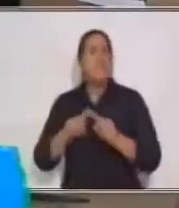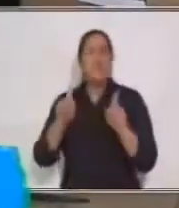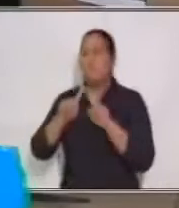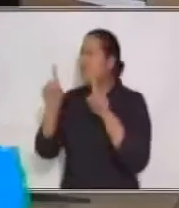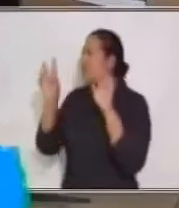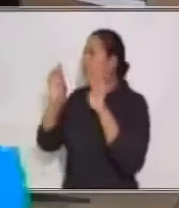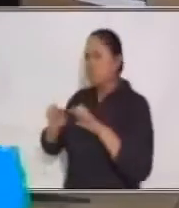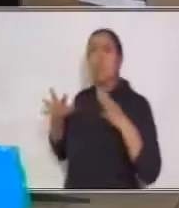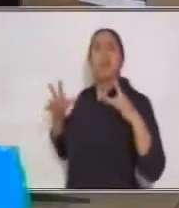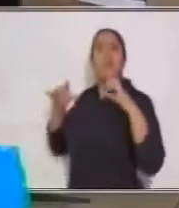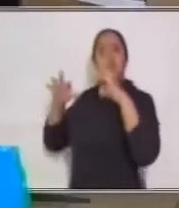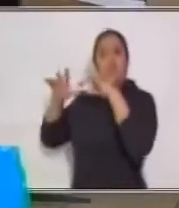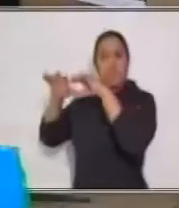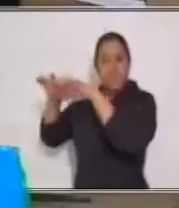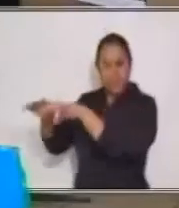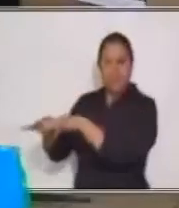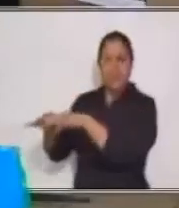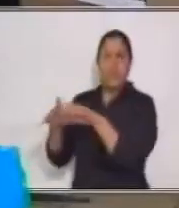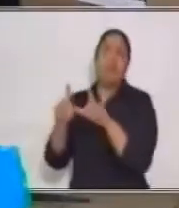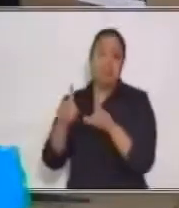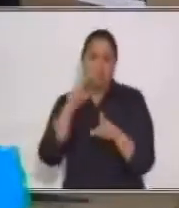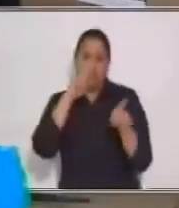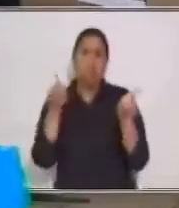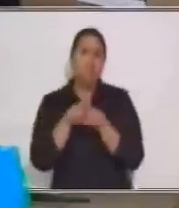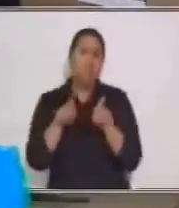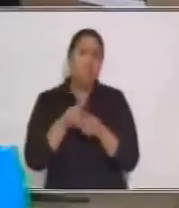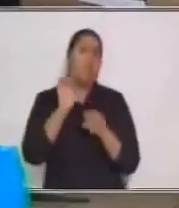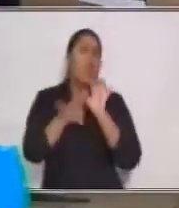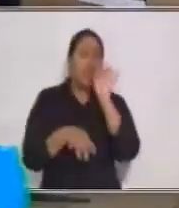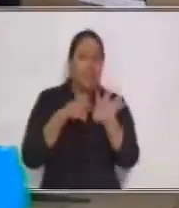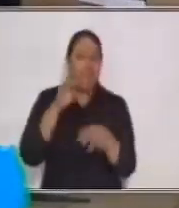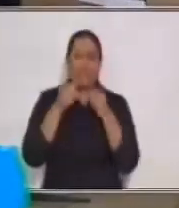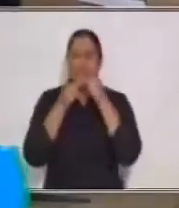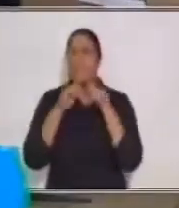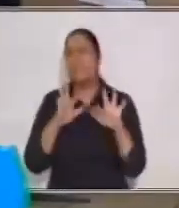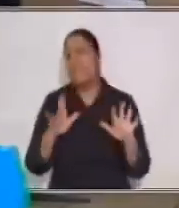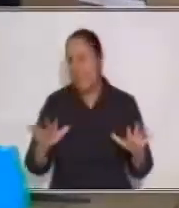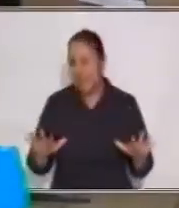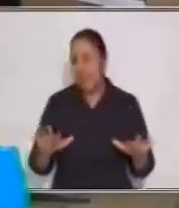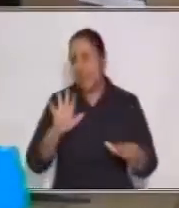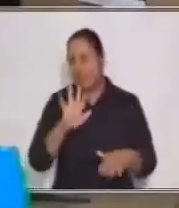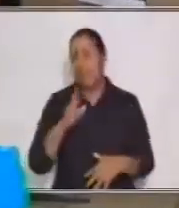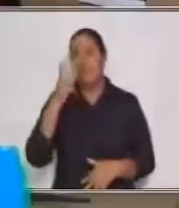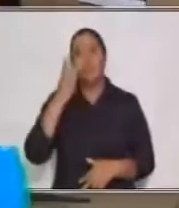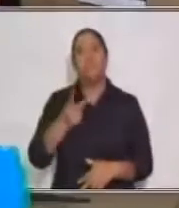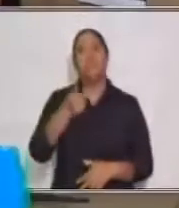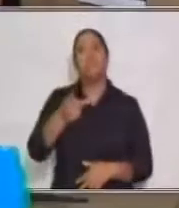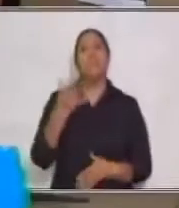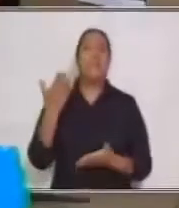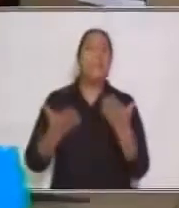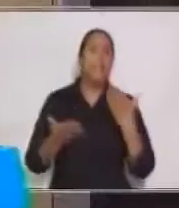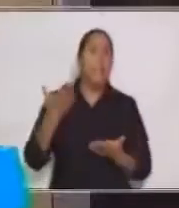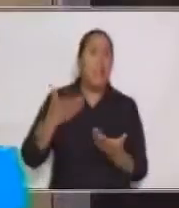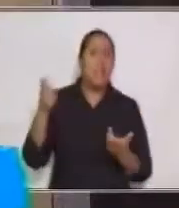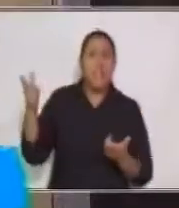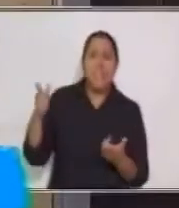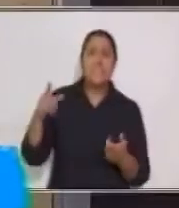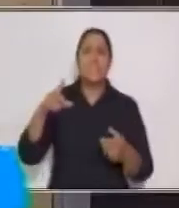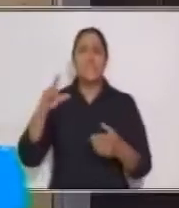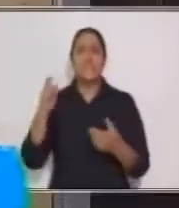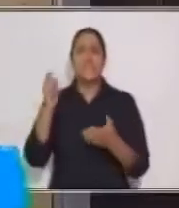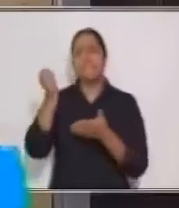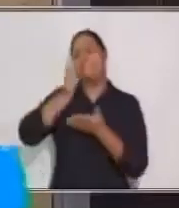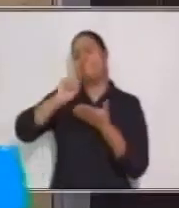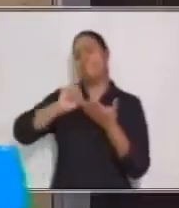También hay algunos animales. ¿Verdad? Bueno. Entonces, ¿qué les parece si escribimos algo sobre el circo? Vamos a ver. Todos